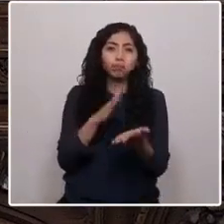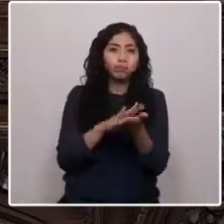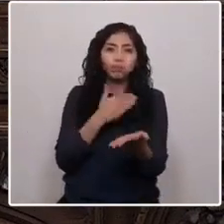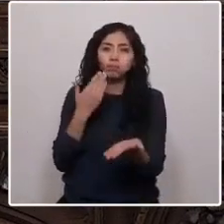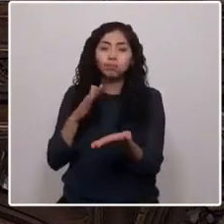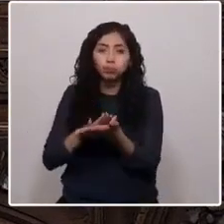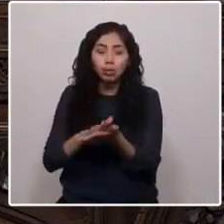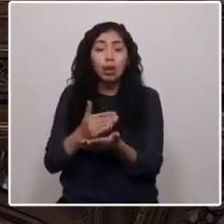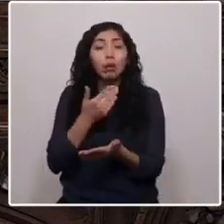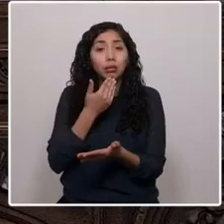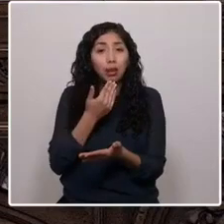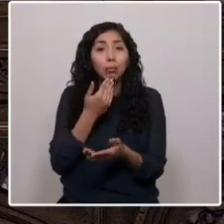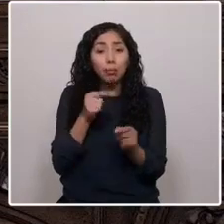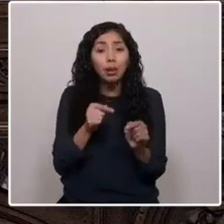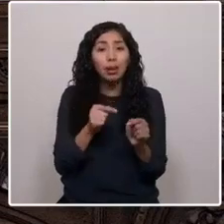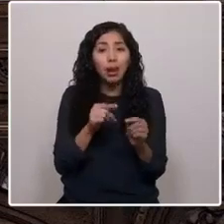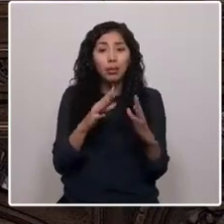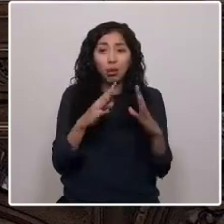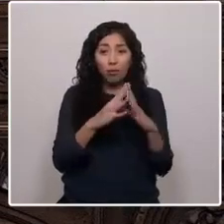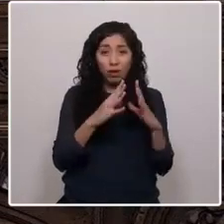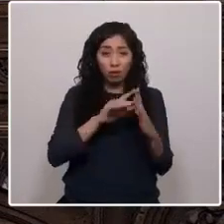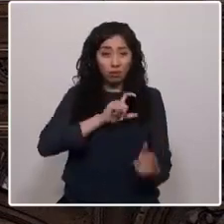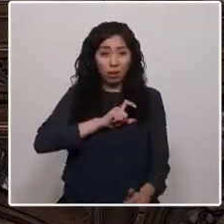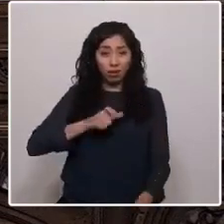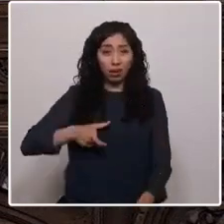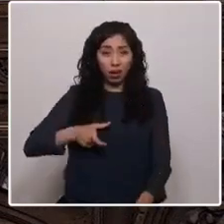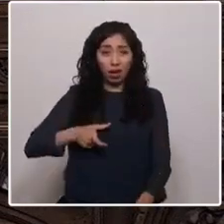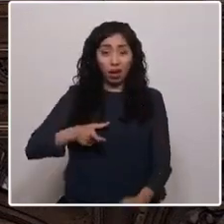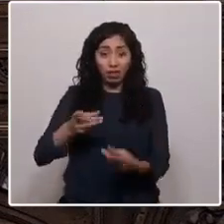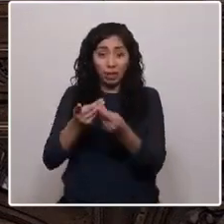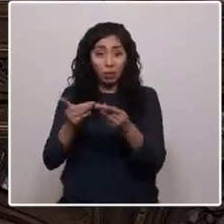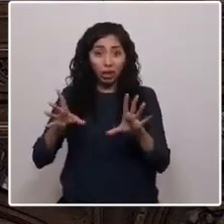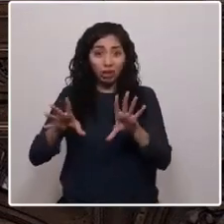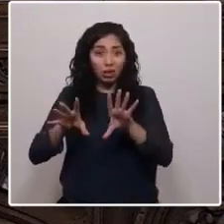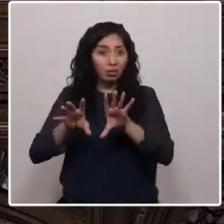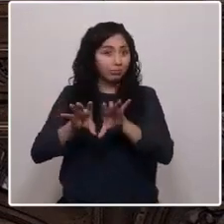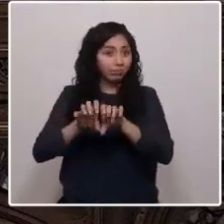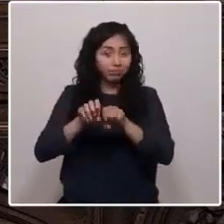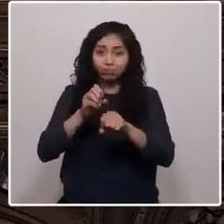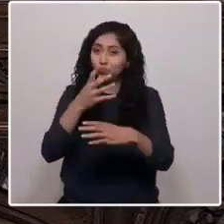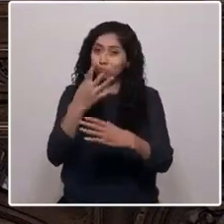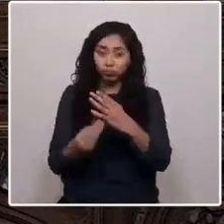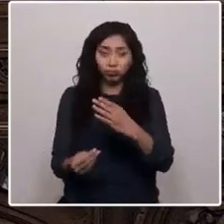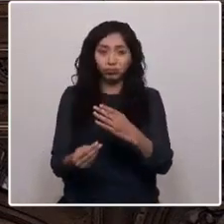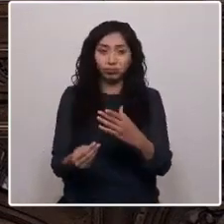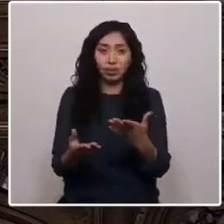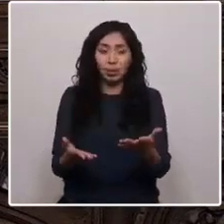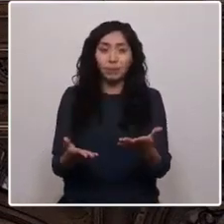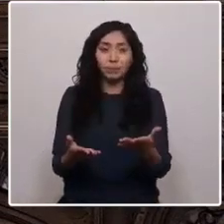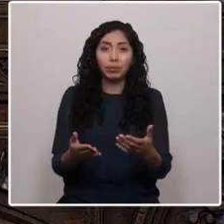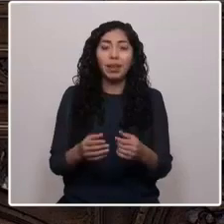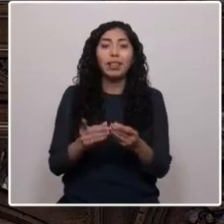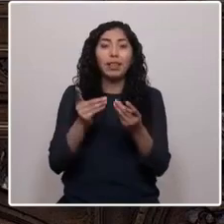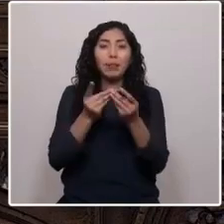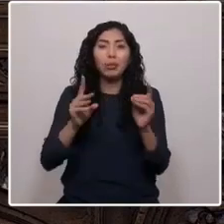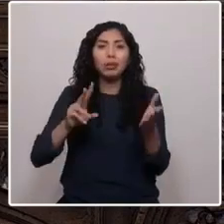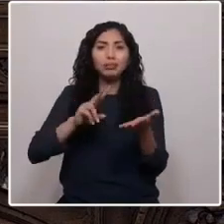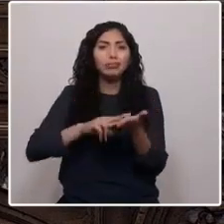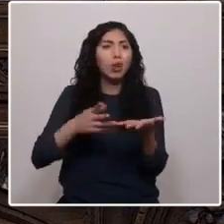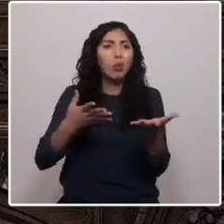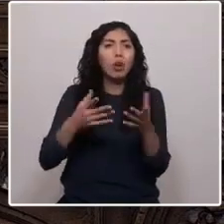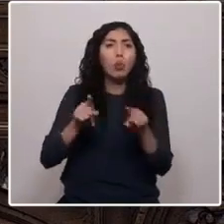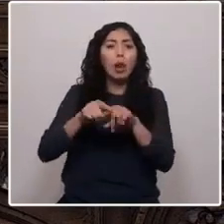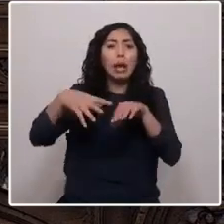la posibilidad de una democracia de verdad, con empanadas y vino tinto, y que inauguró a